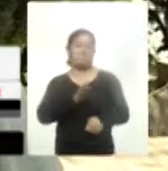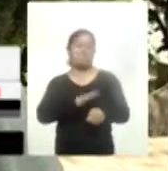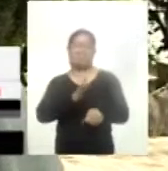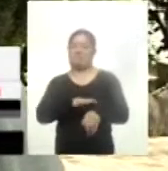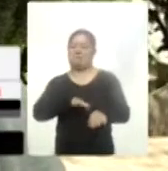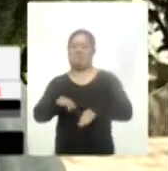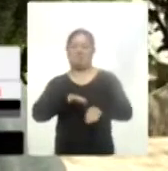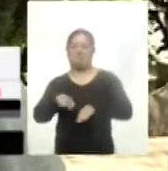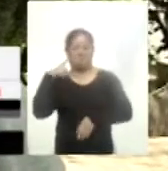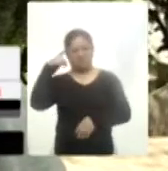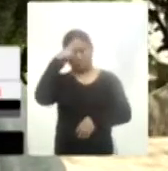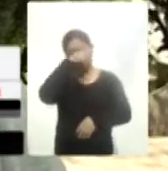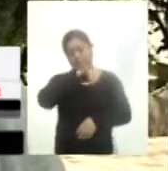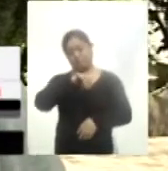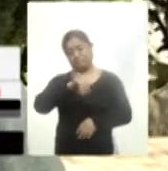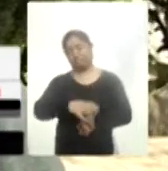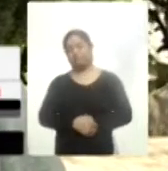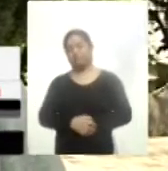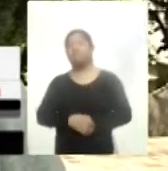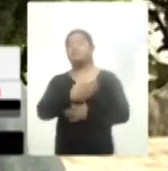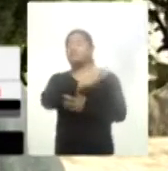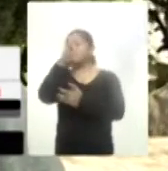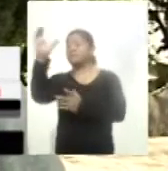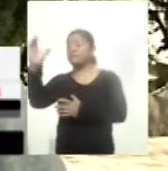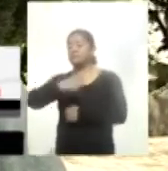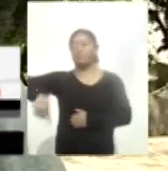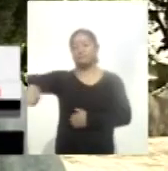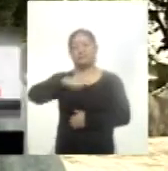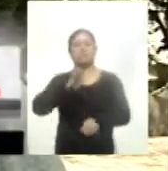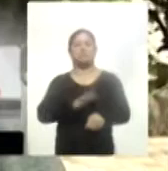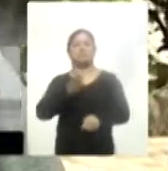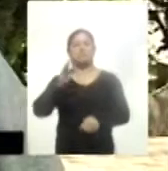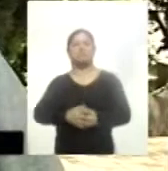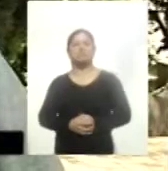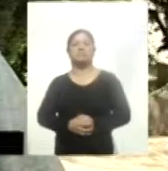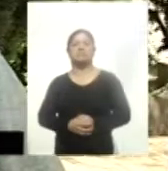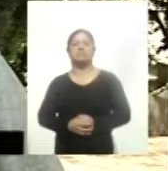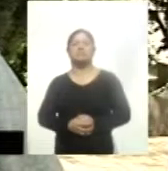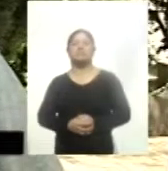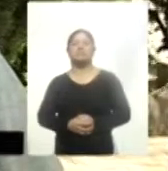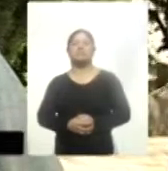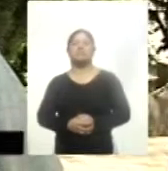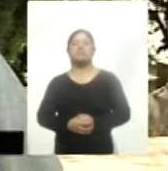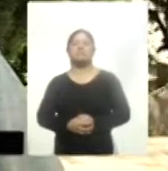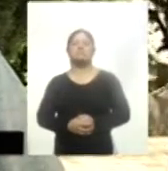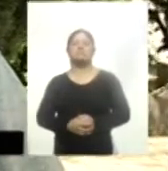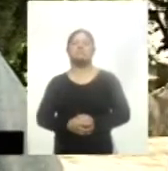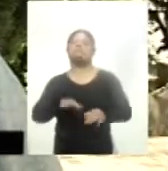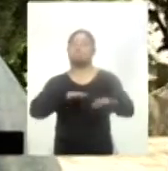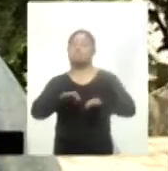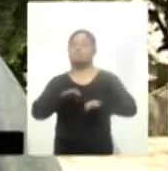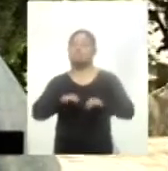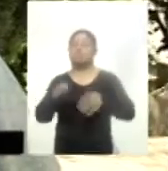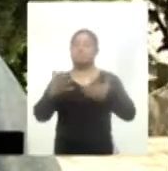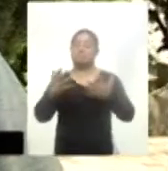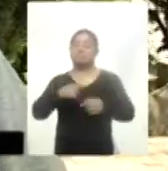del acoplamiento en cancha el estar ya haciendo los trabajos necesarios para ir reafirmando el